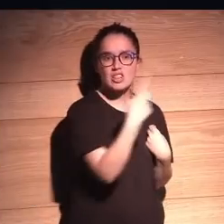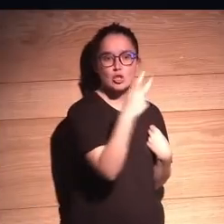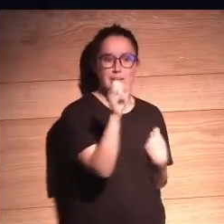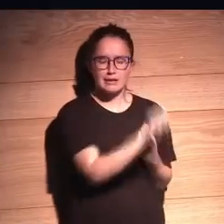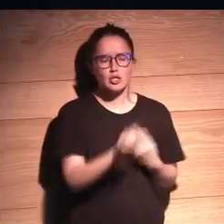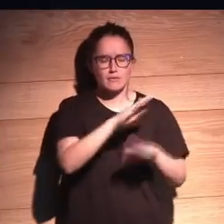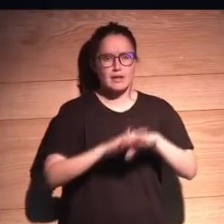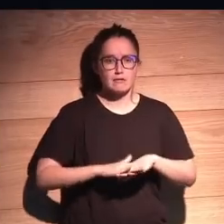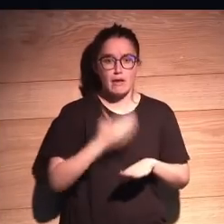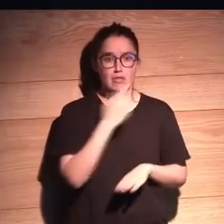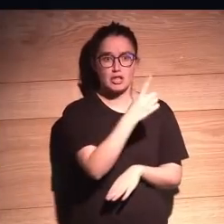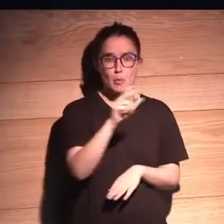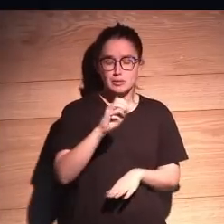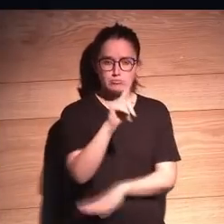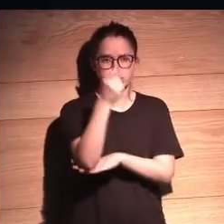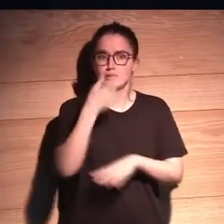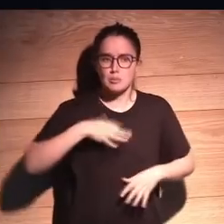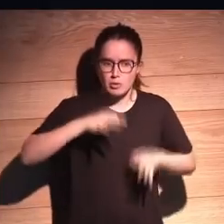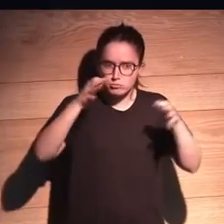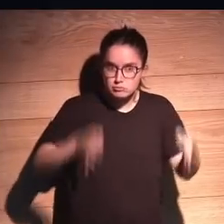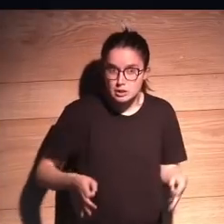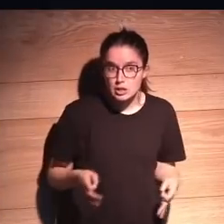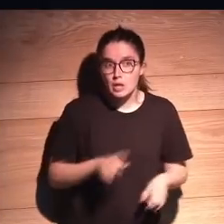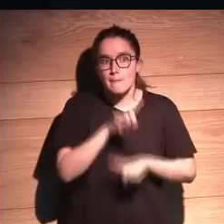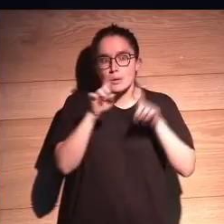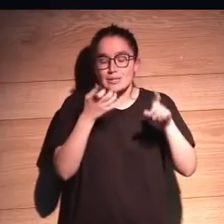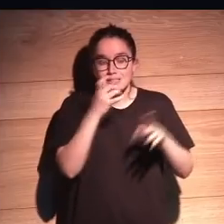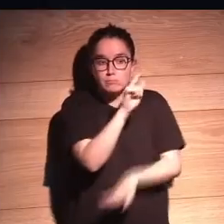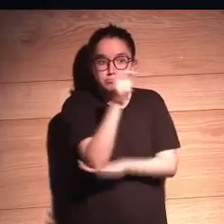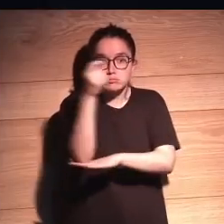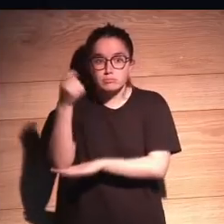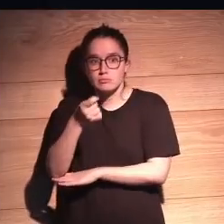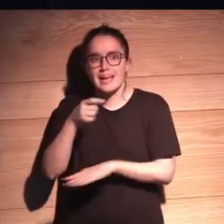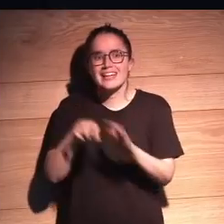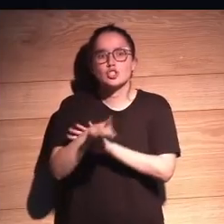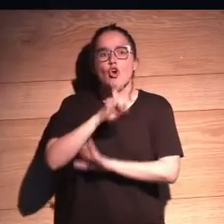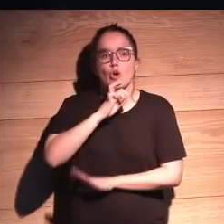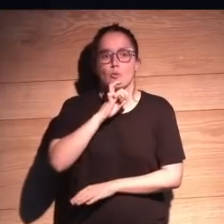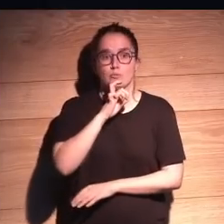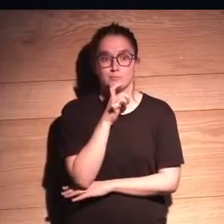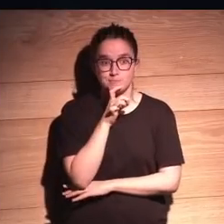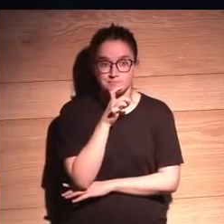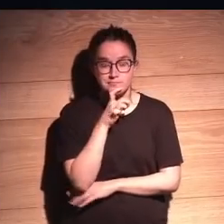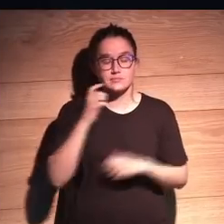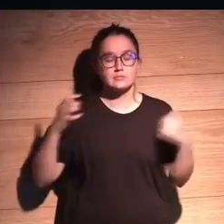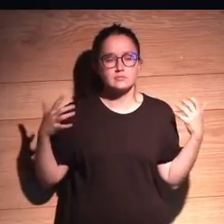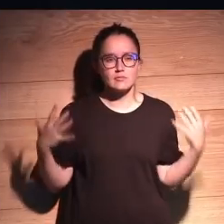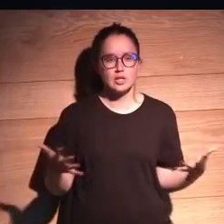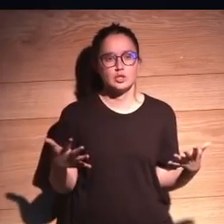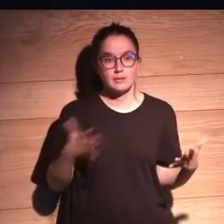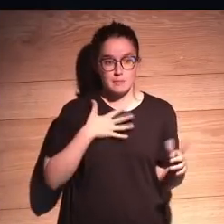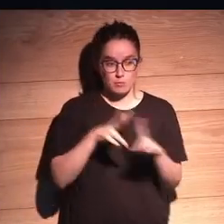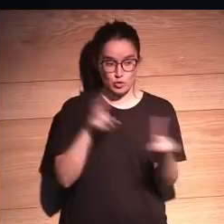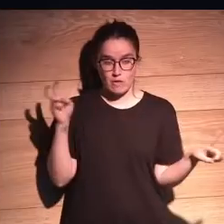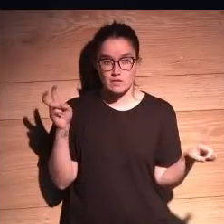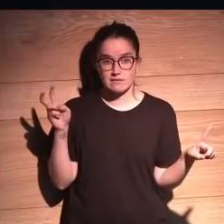años, viviremos 120 años. La pregunta es, una vez logramos todas esas cosas, ¿cómo las gestionamos? Entonces, desde